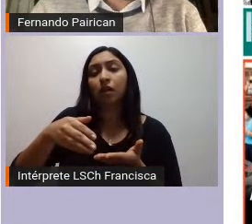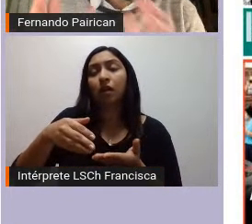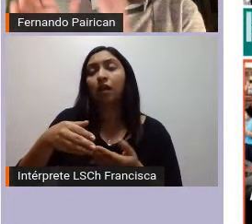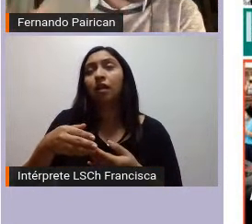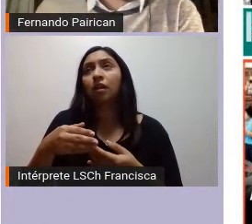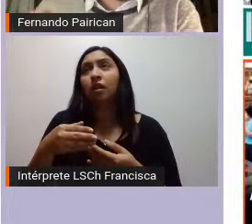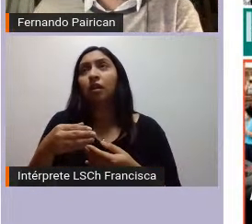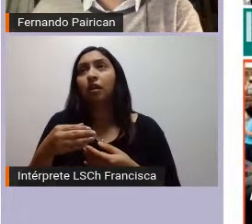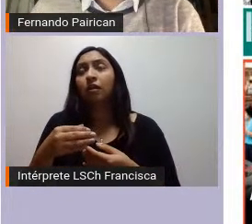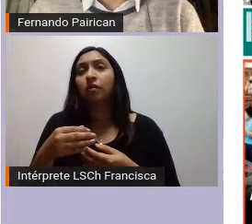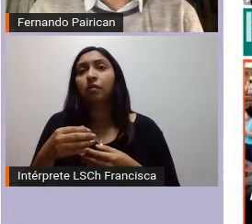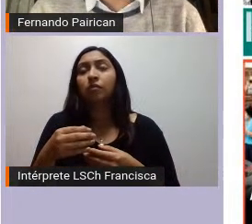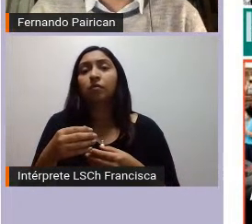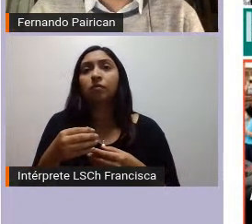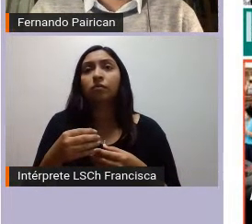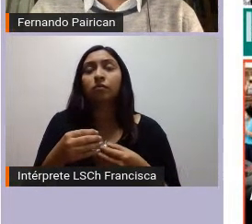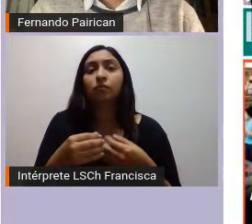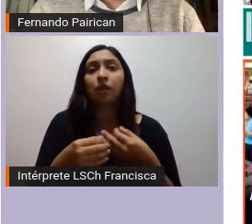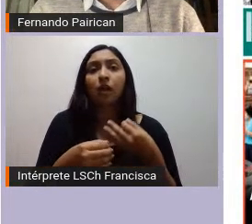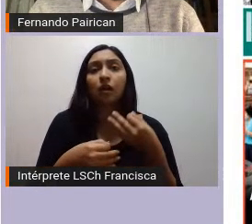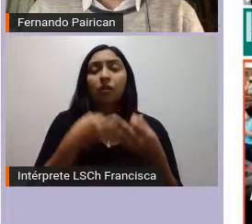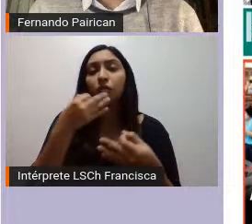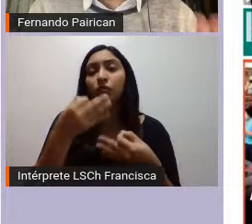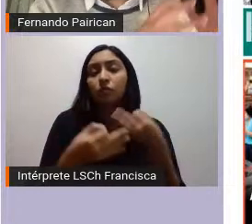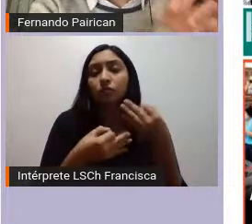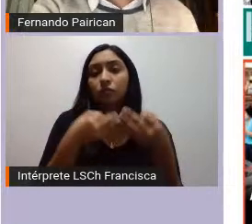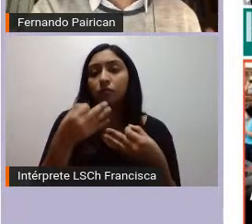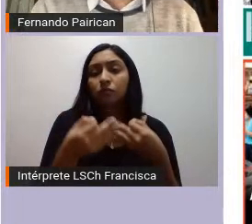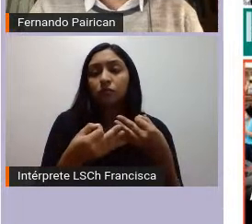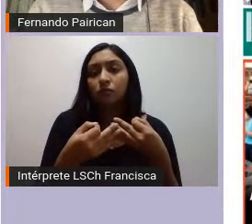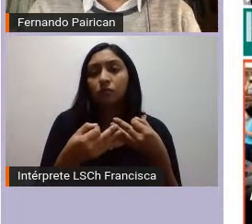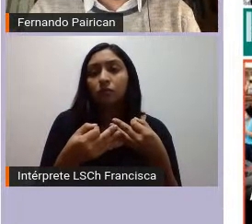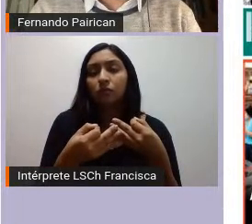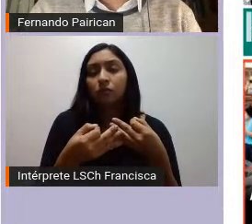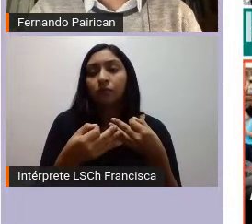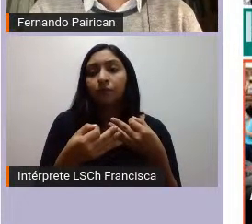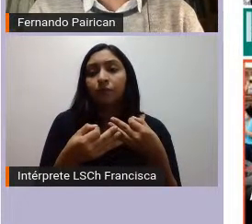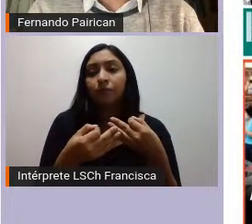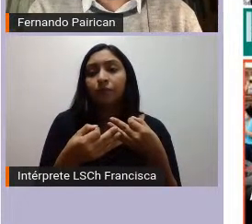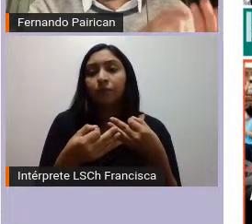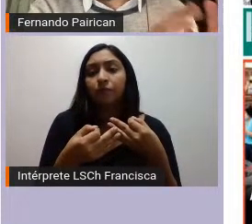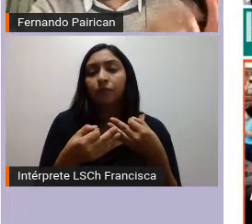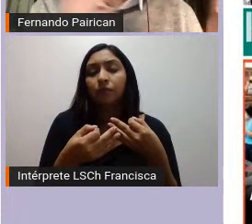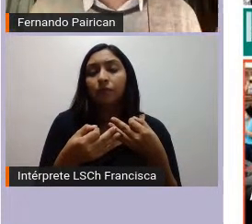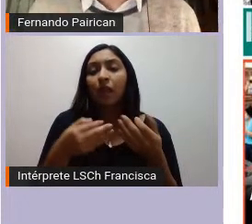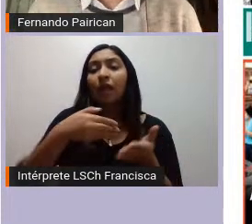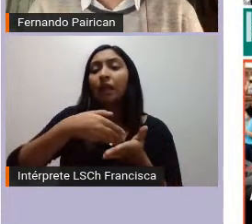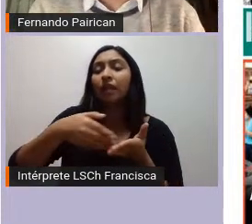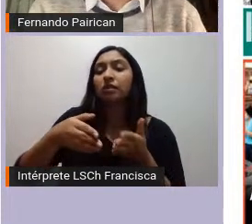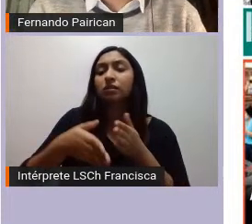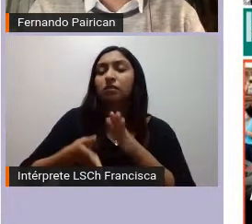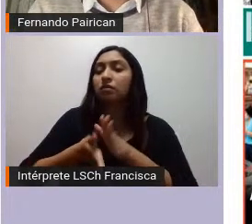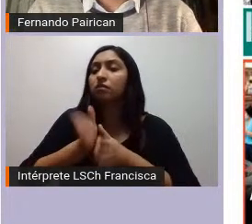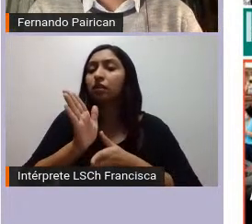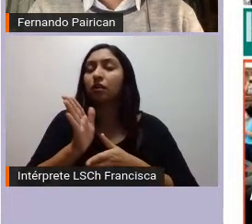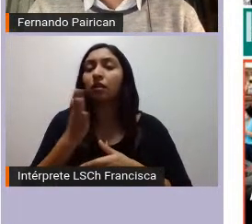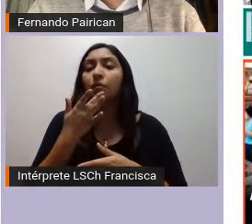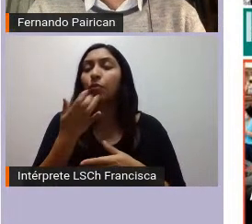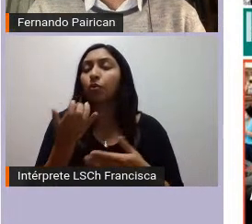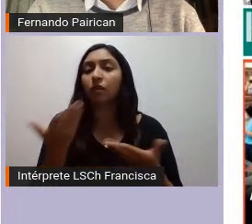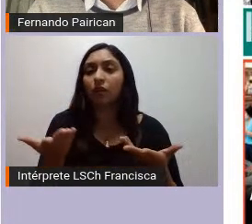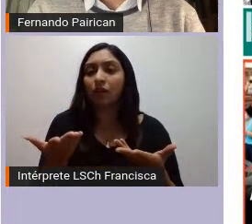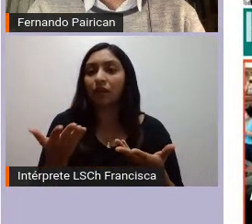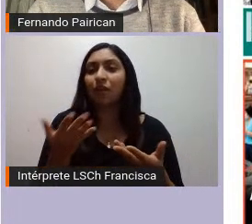indigenista un concepto además súper mal mal usado el indigenismo responde a la década de los 50 a los 60 me alargaría pero ya se me acababa el tiempo